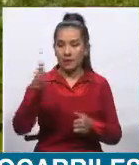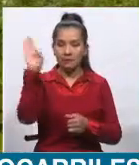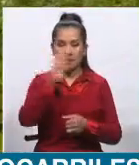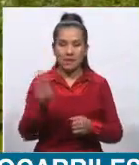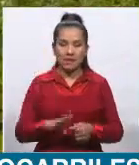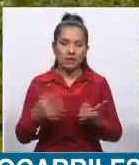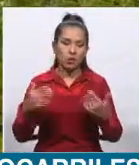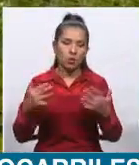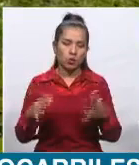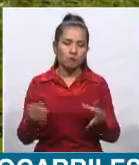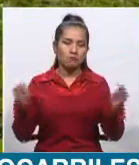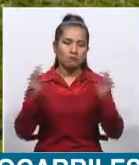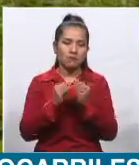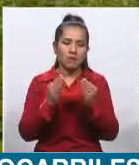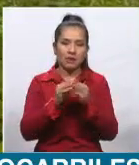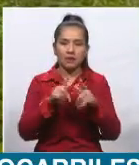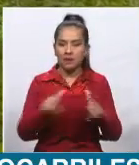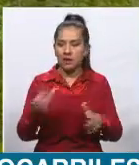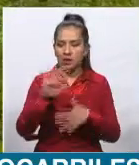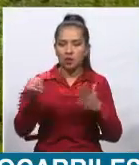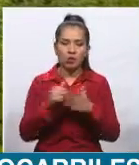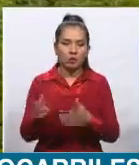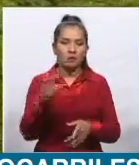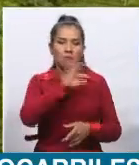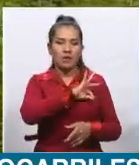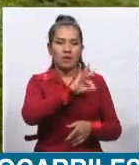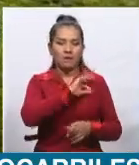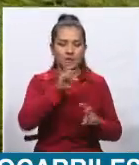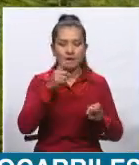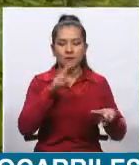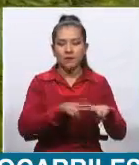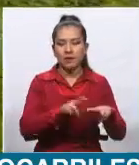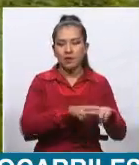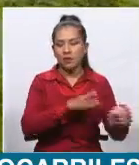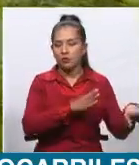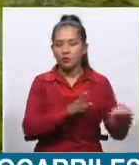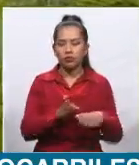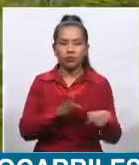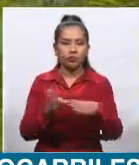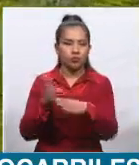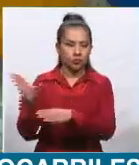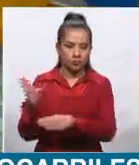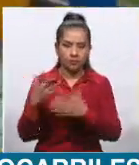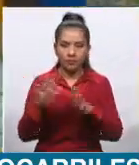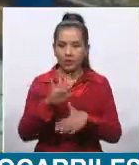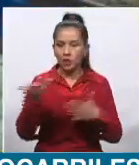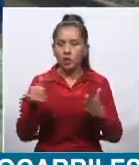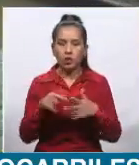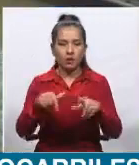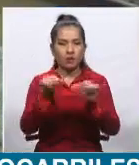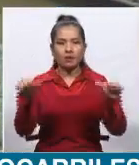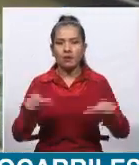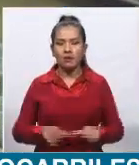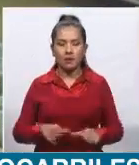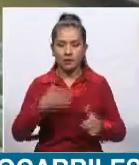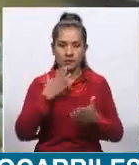de los países más beneficiados dentro del corredor oceánico de integración, toda vez que toda el área sudeste,